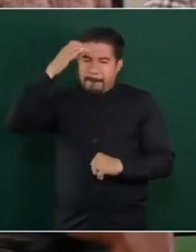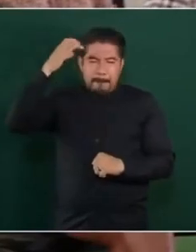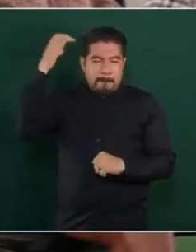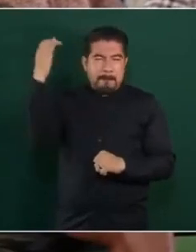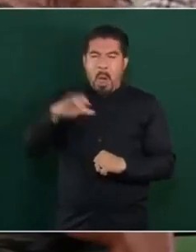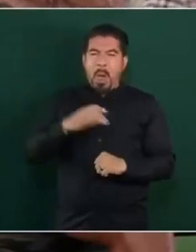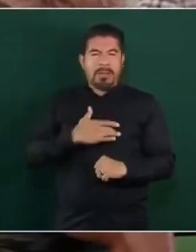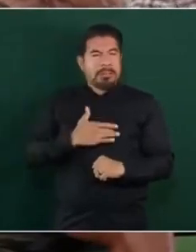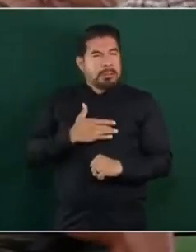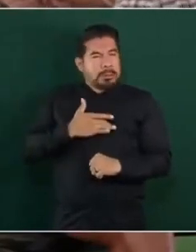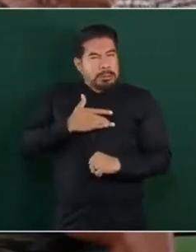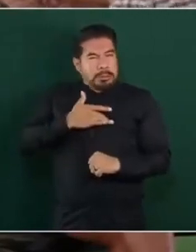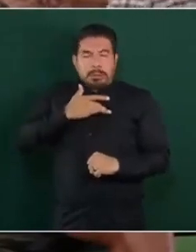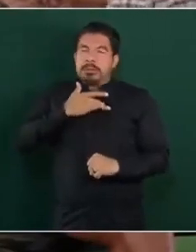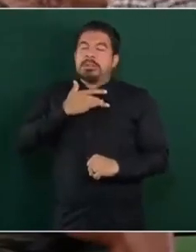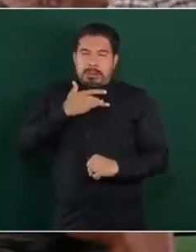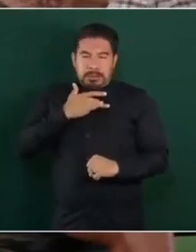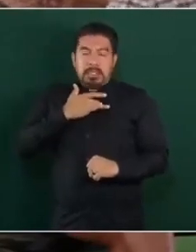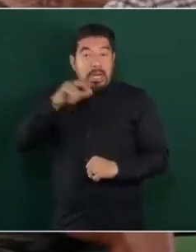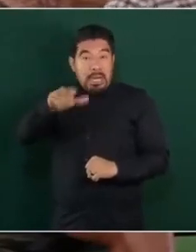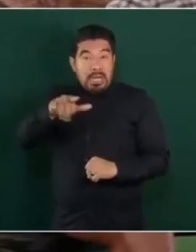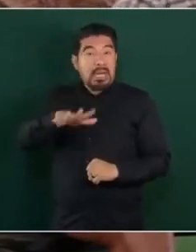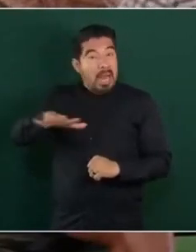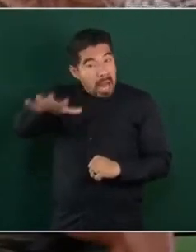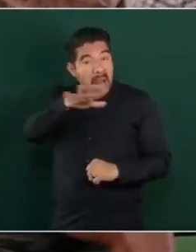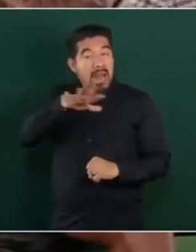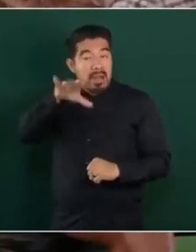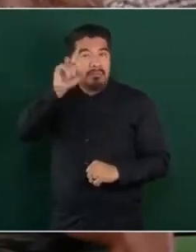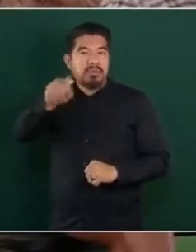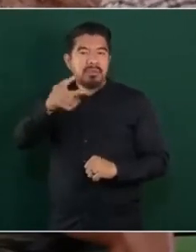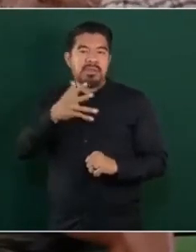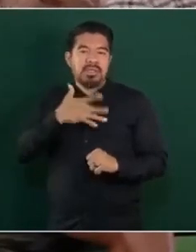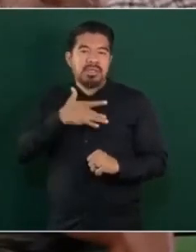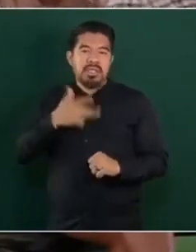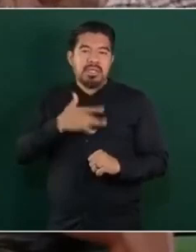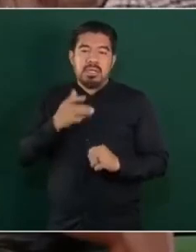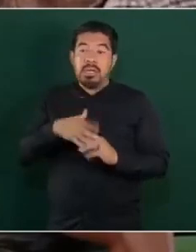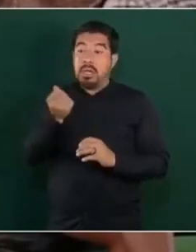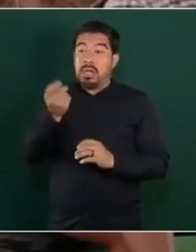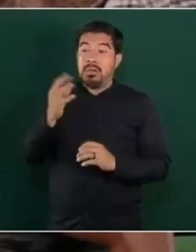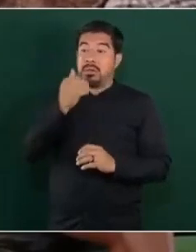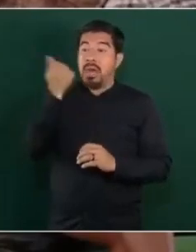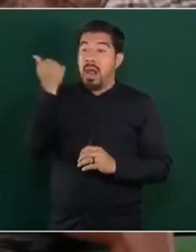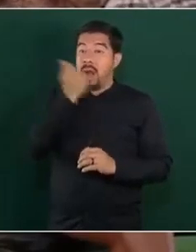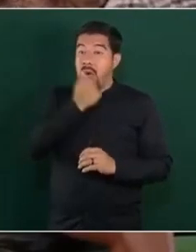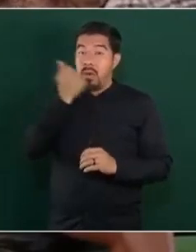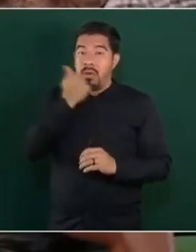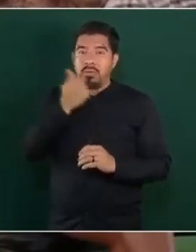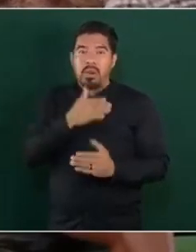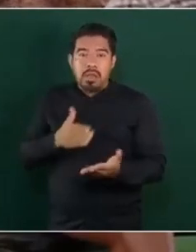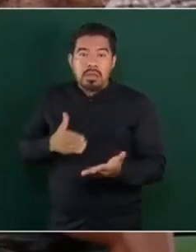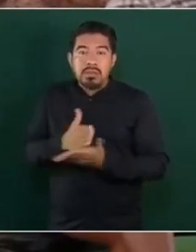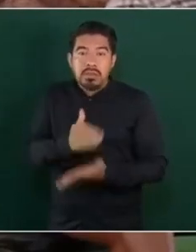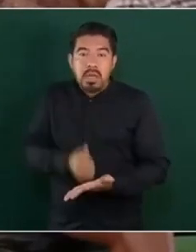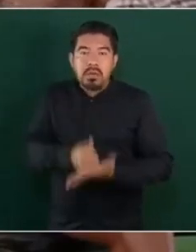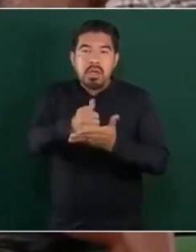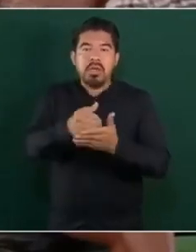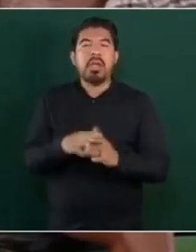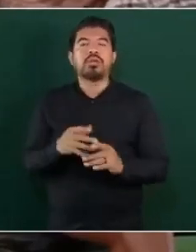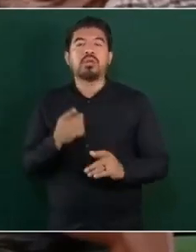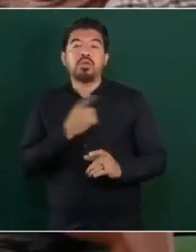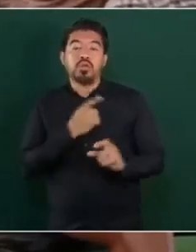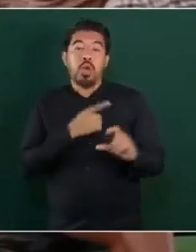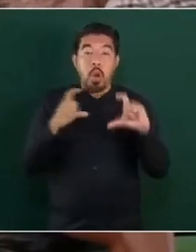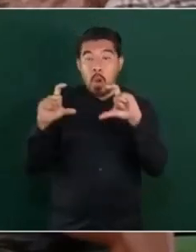suceden y que se permiten y que los estudiantes, desafortunadamente, lugar de intervenir, pues graban pasivamente,